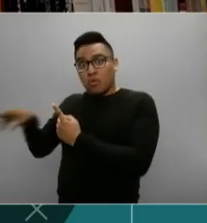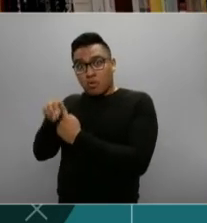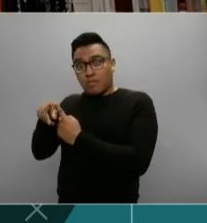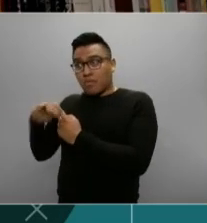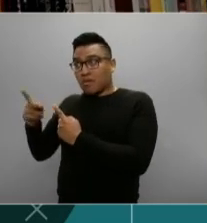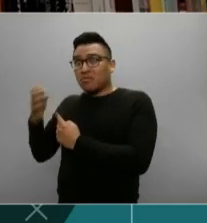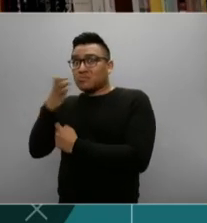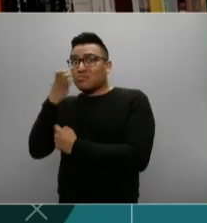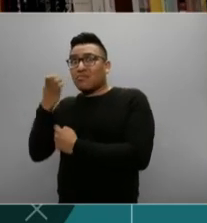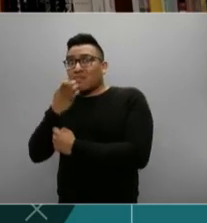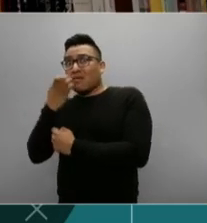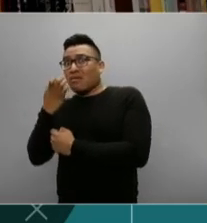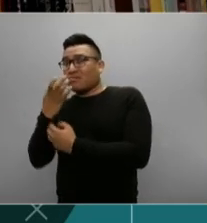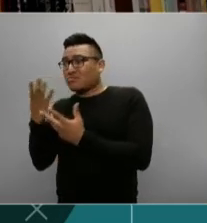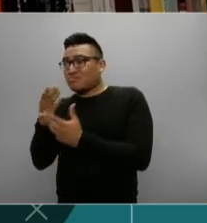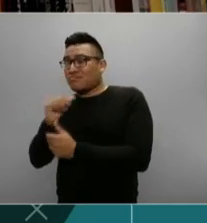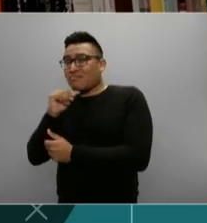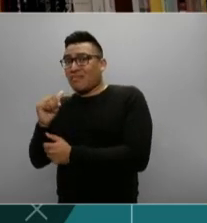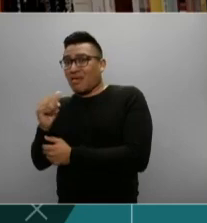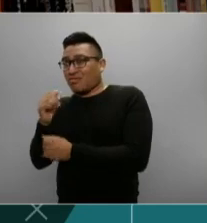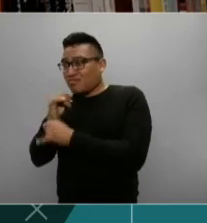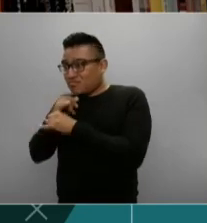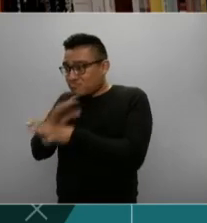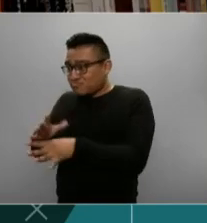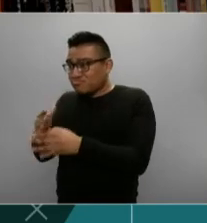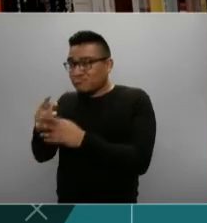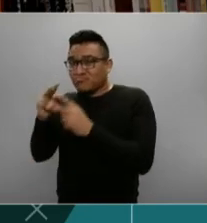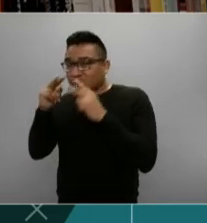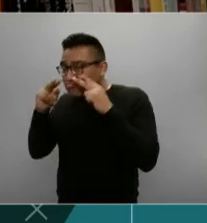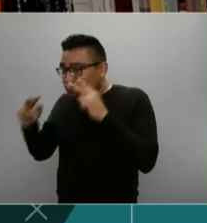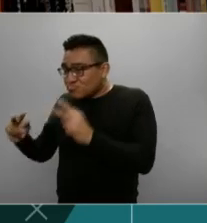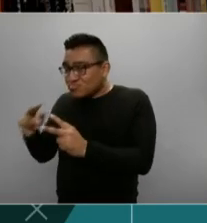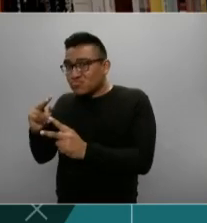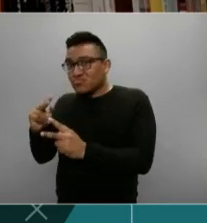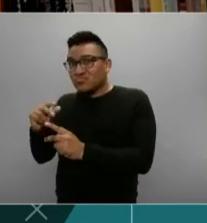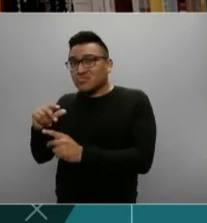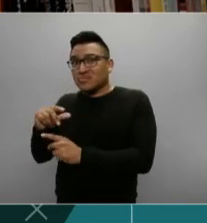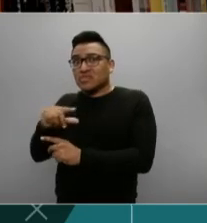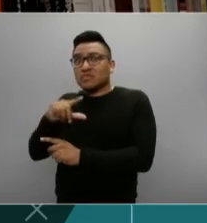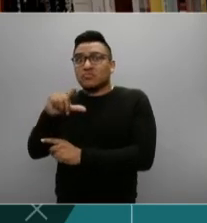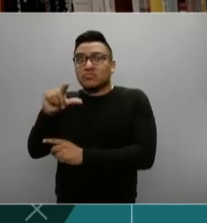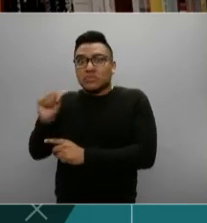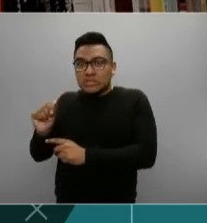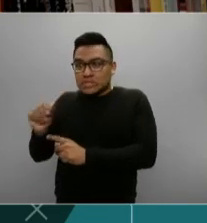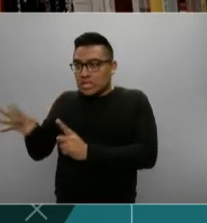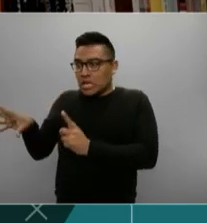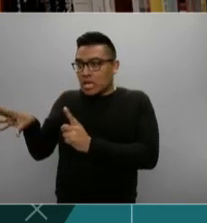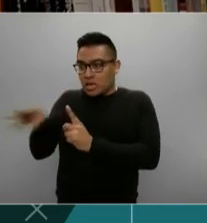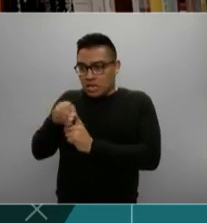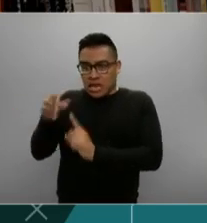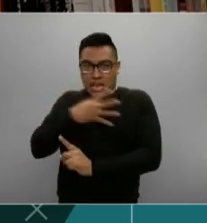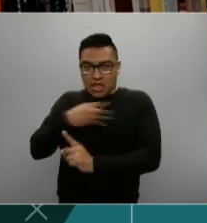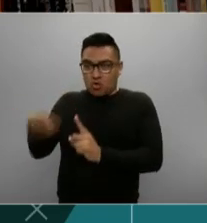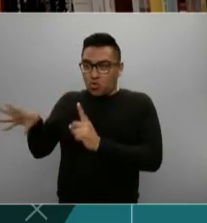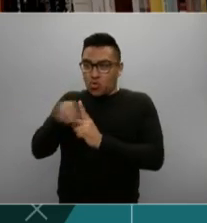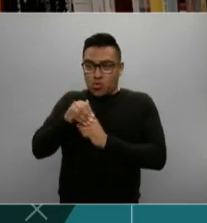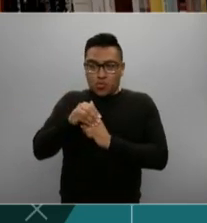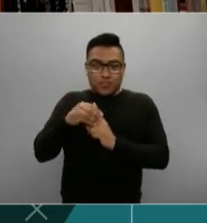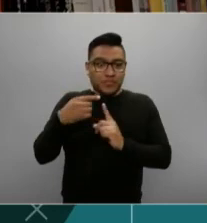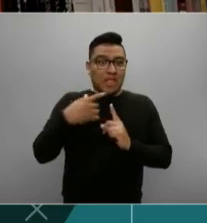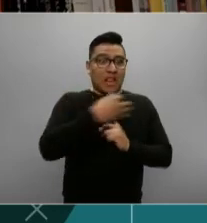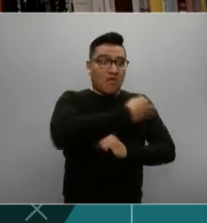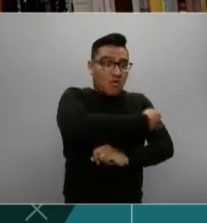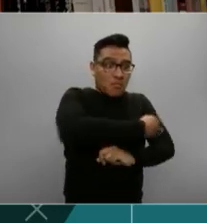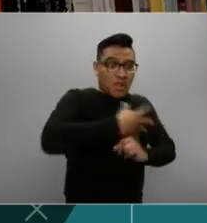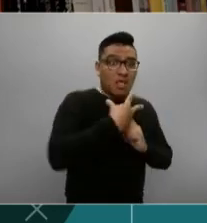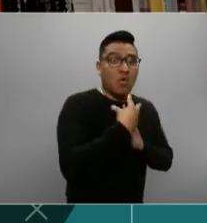motivo no reaccionó a tiempo, no dio bien la información, se terminó contagiando toda la familia, uno de los parientes murió,